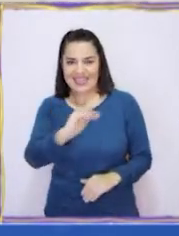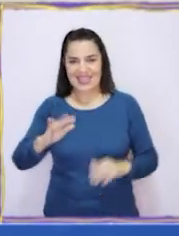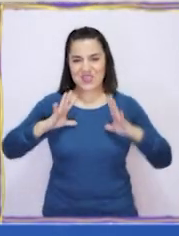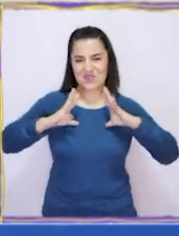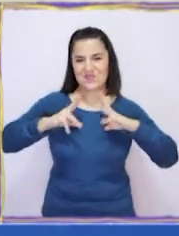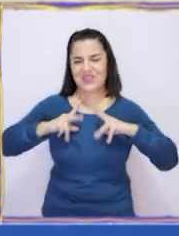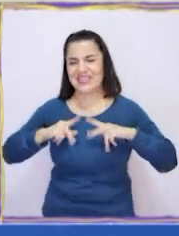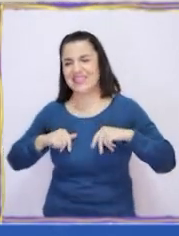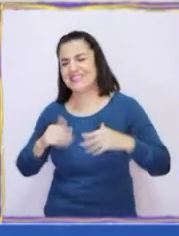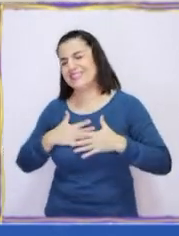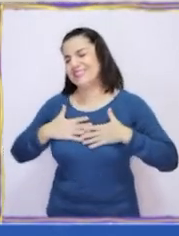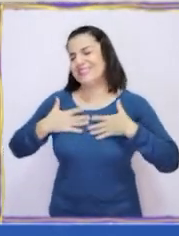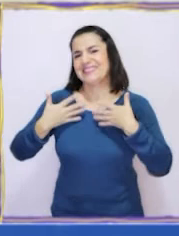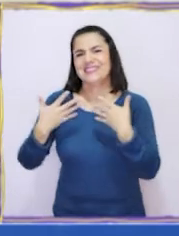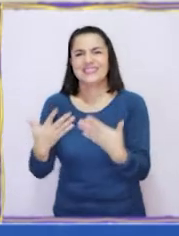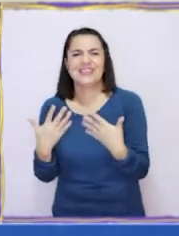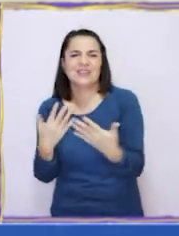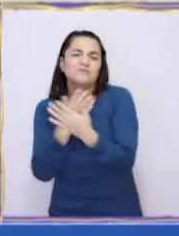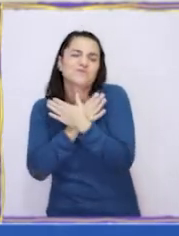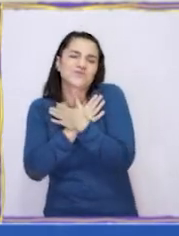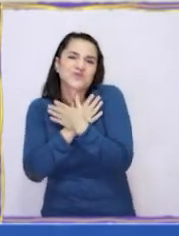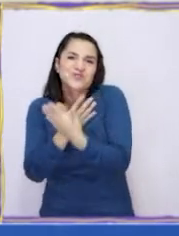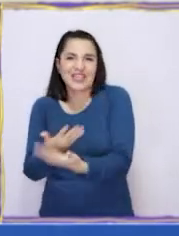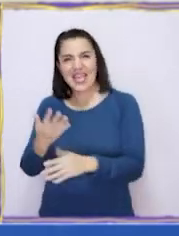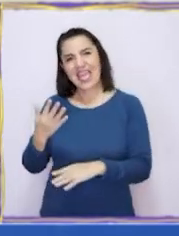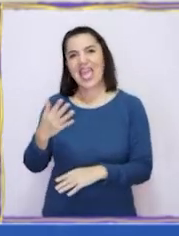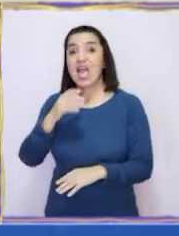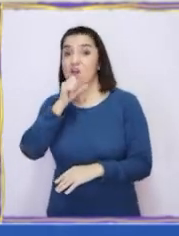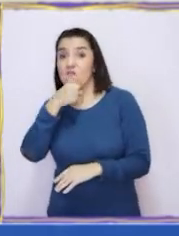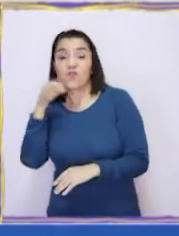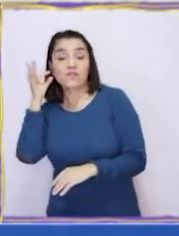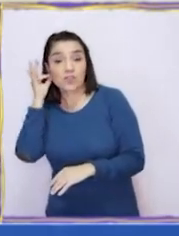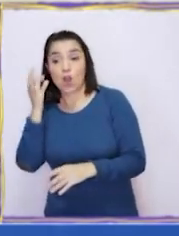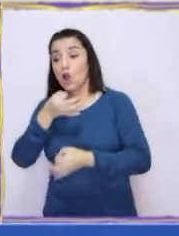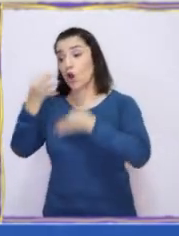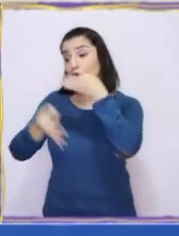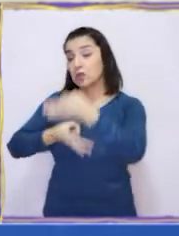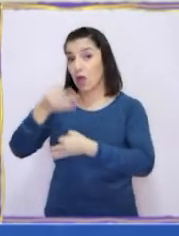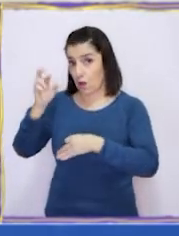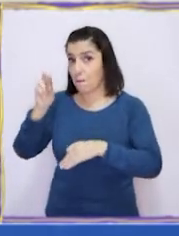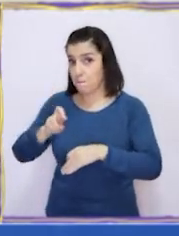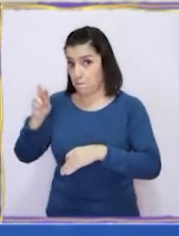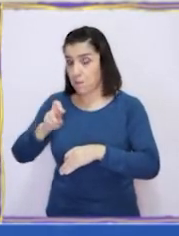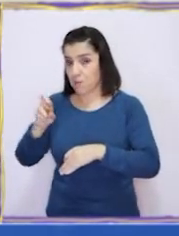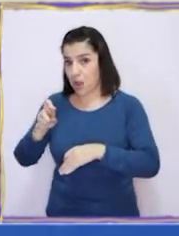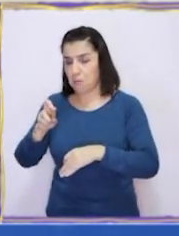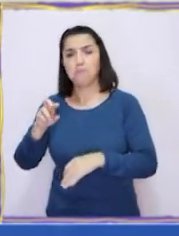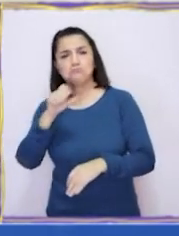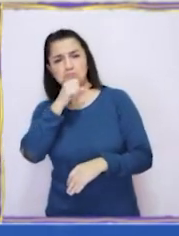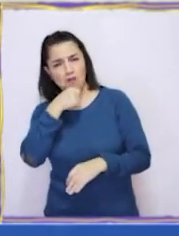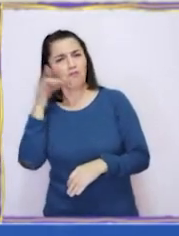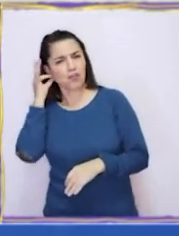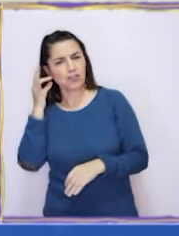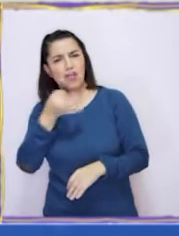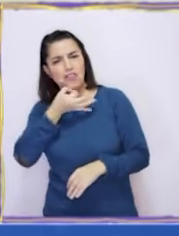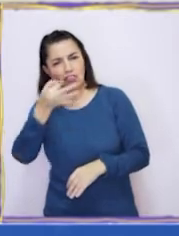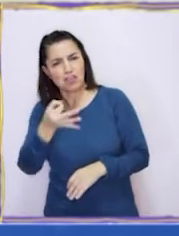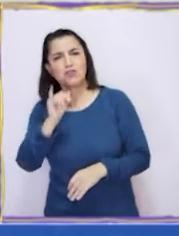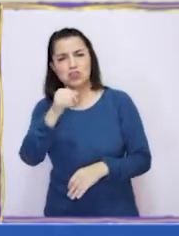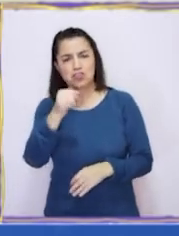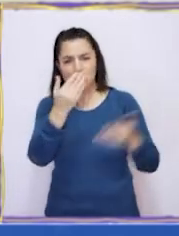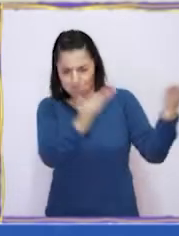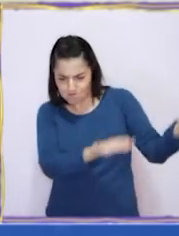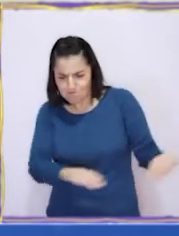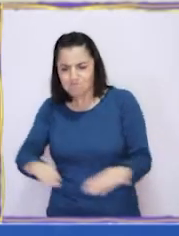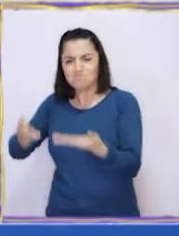felices se sintieron muy acogidos y queridos por ella por lo que decidieron contarle de su padre y la anciana les dijo que podía